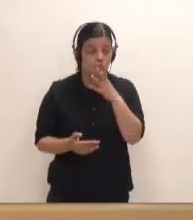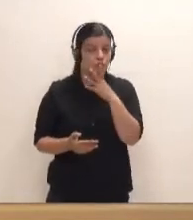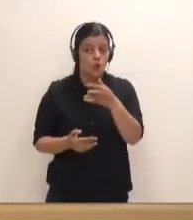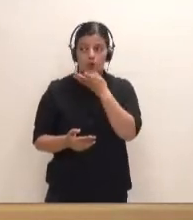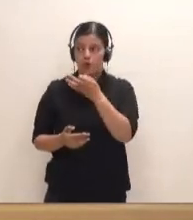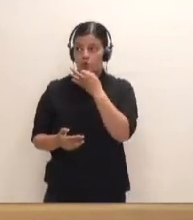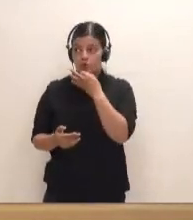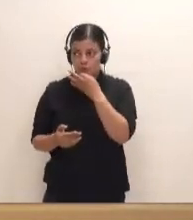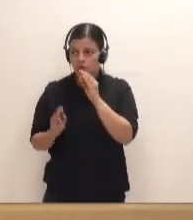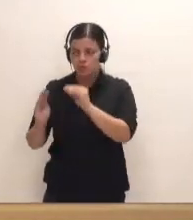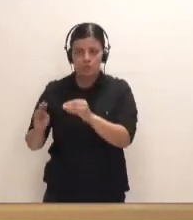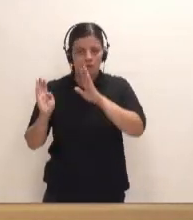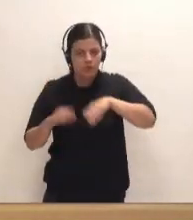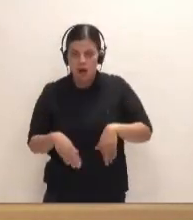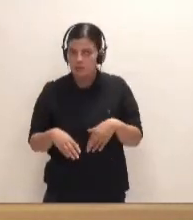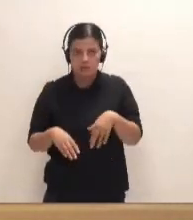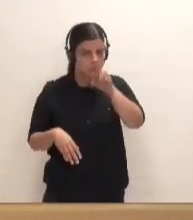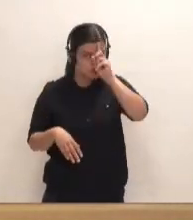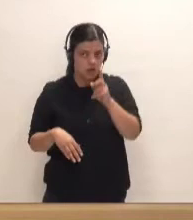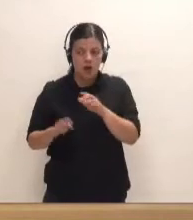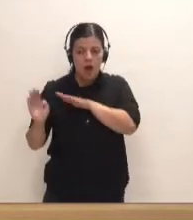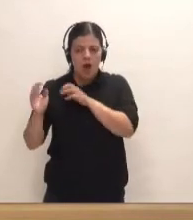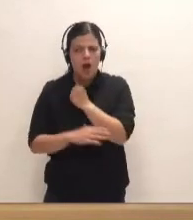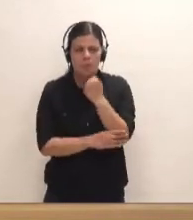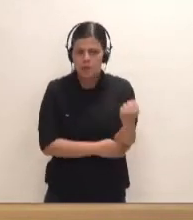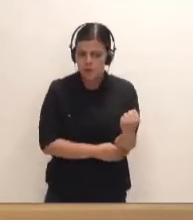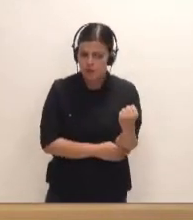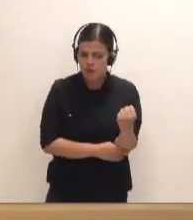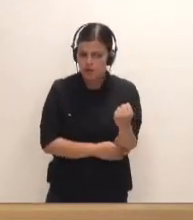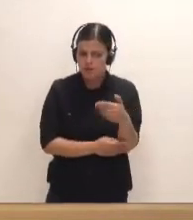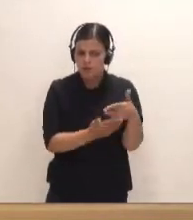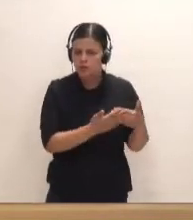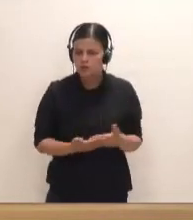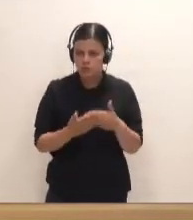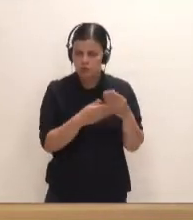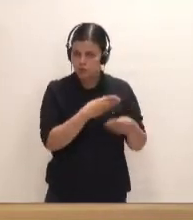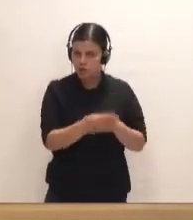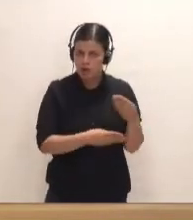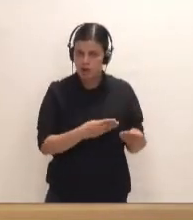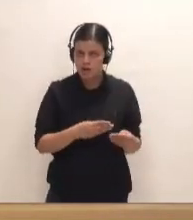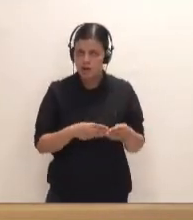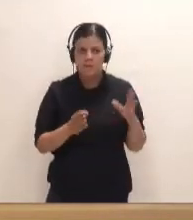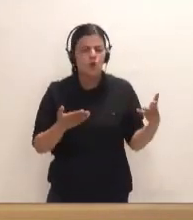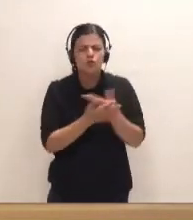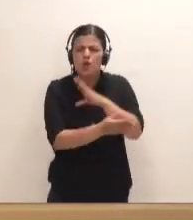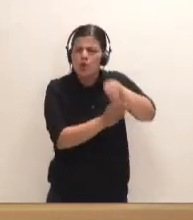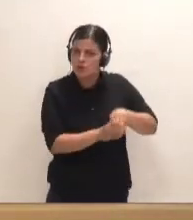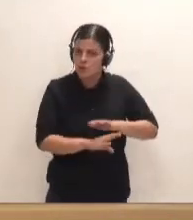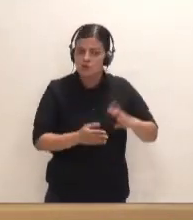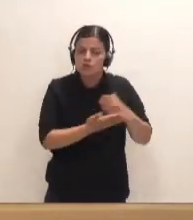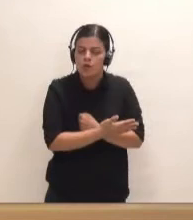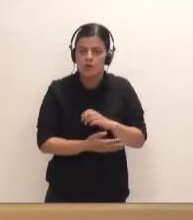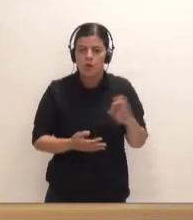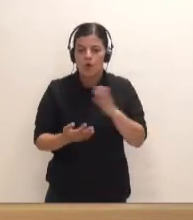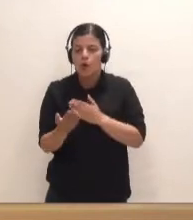después de su discurso, no sé muy bien en qué momento estamos. Si apoya esta iniciativa de que se haga un estudio amplio del que no se deje nada afuera y el que tengamos